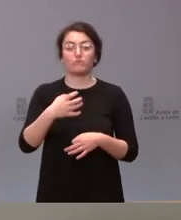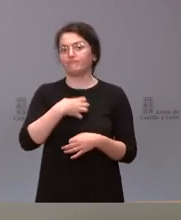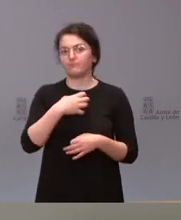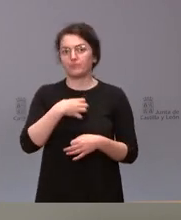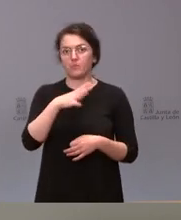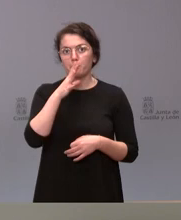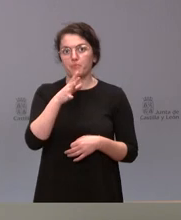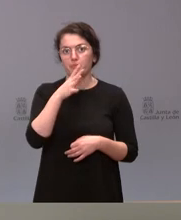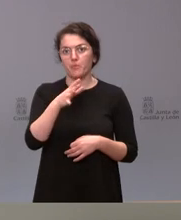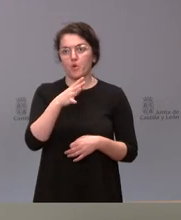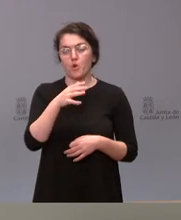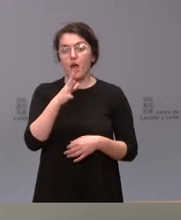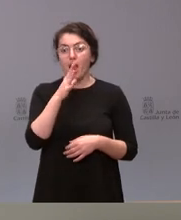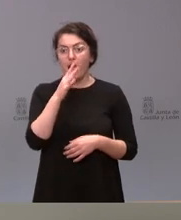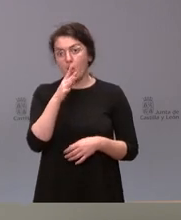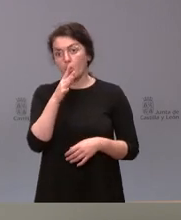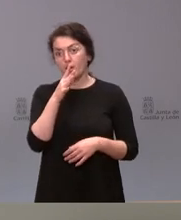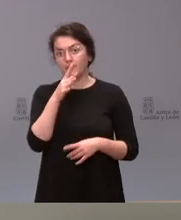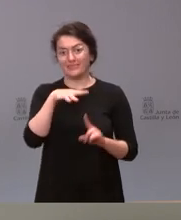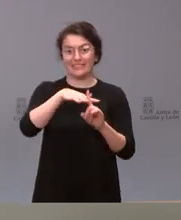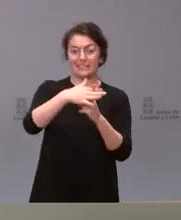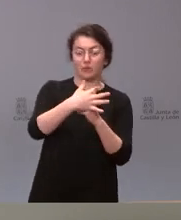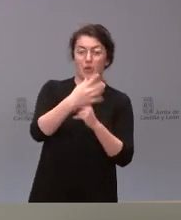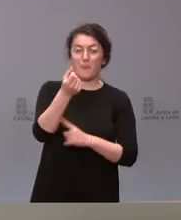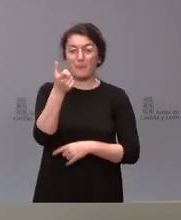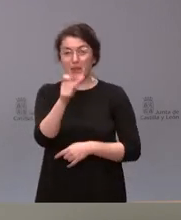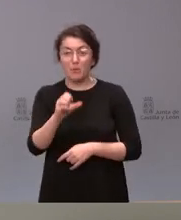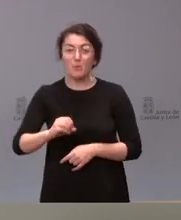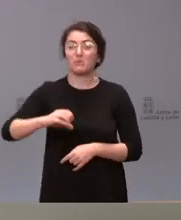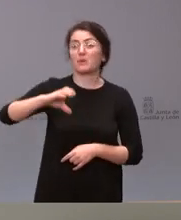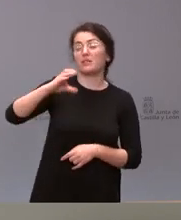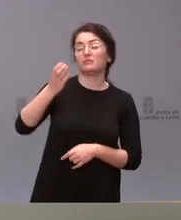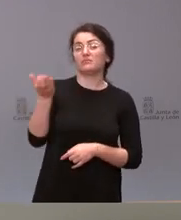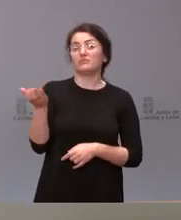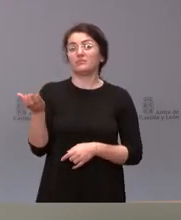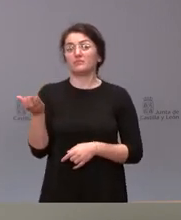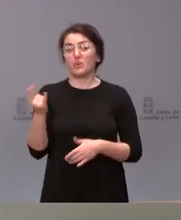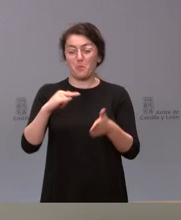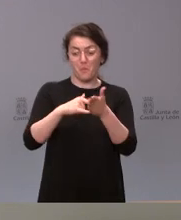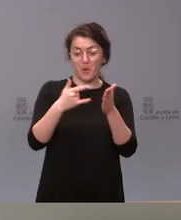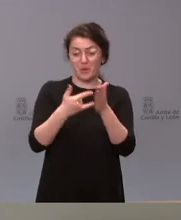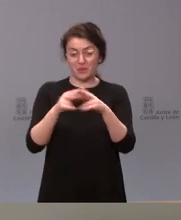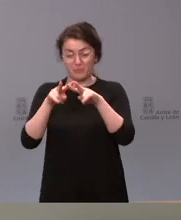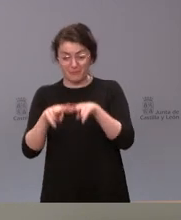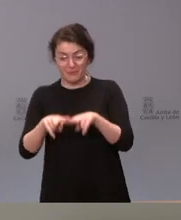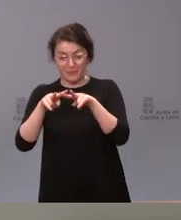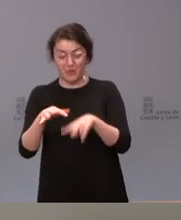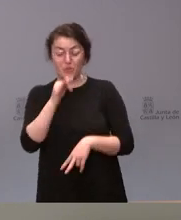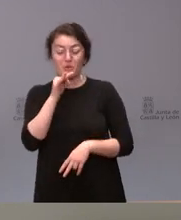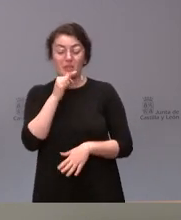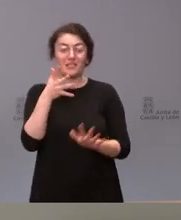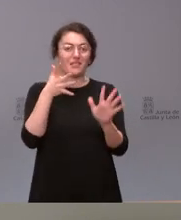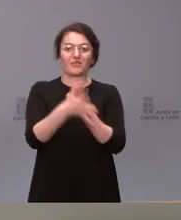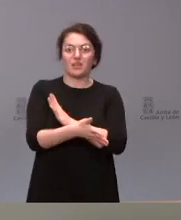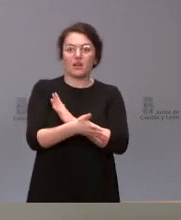en un contexto de subida de precios de análisis con más detalle de algunos de los proyectos que se iban elaborando y por tanto no sabemos ni cuántos